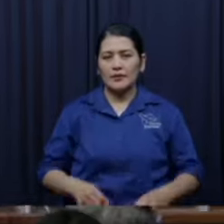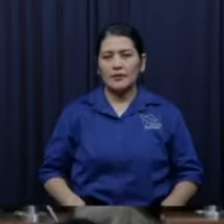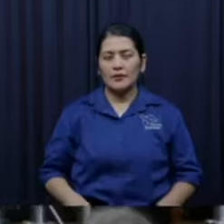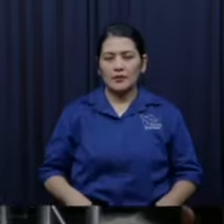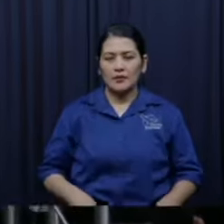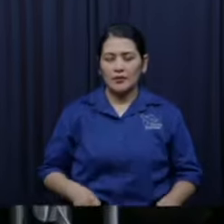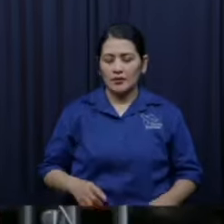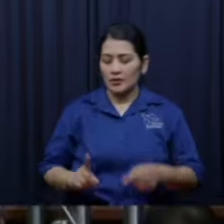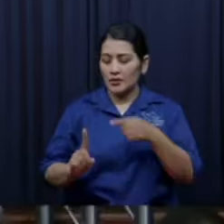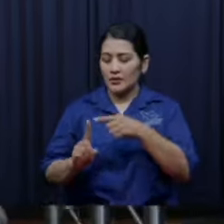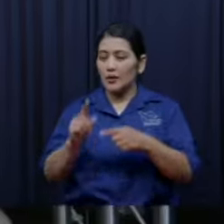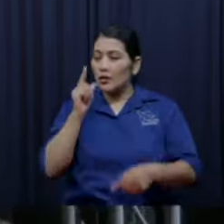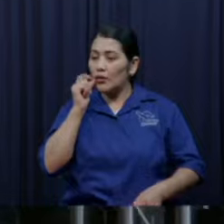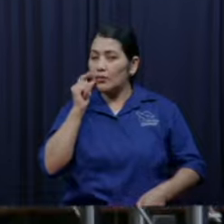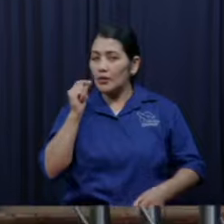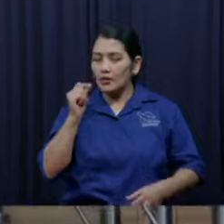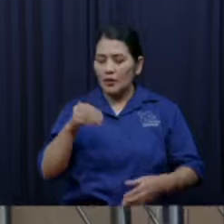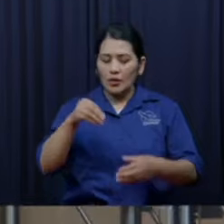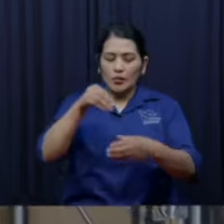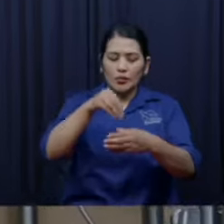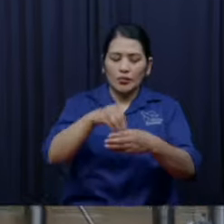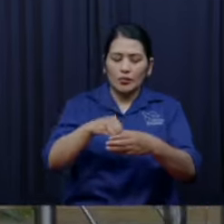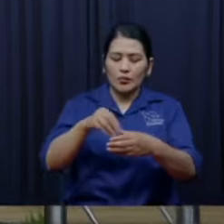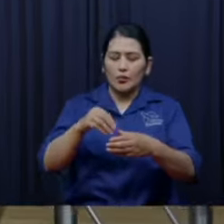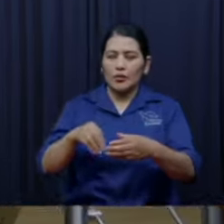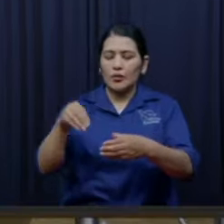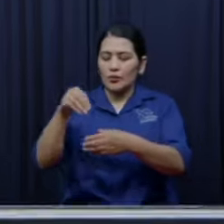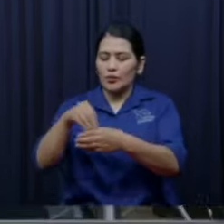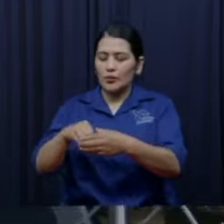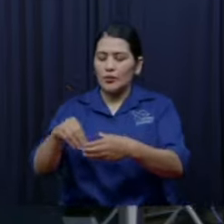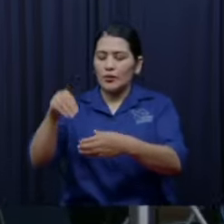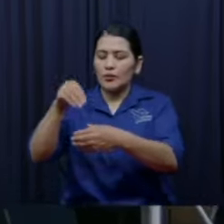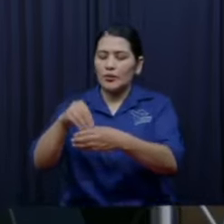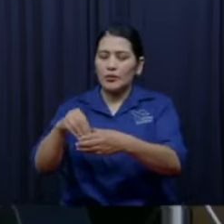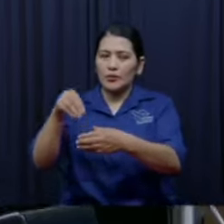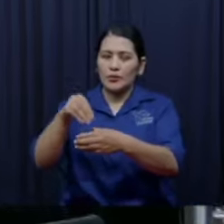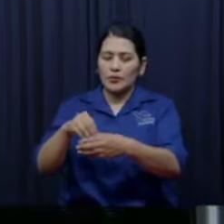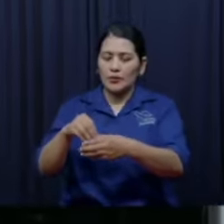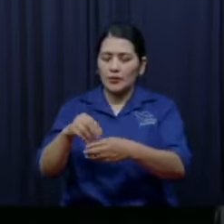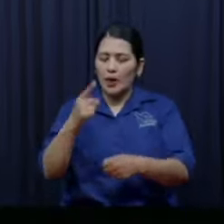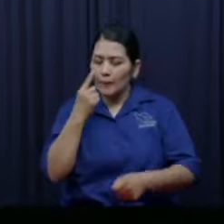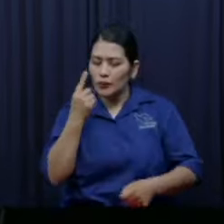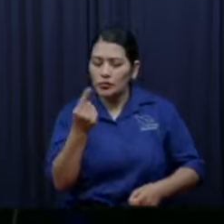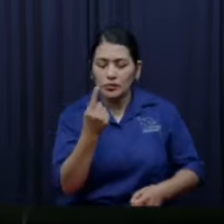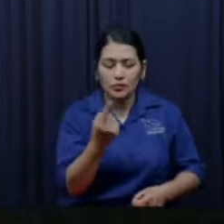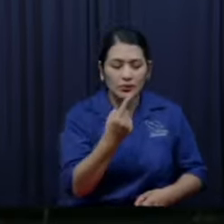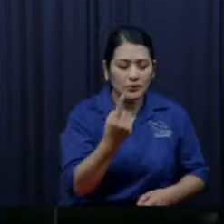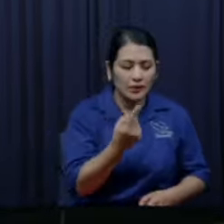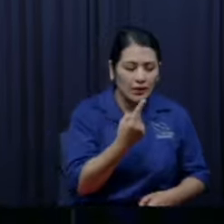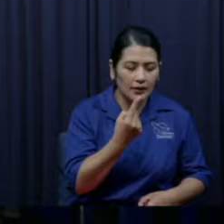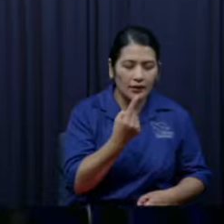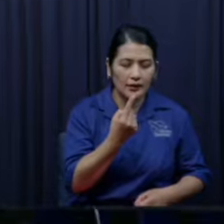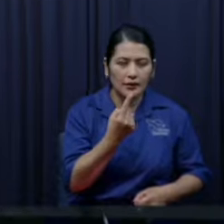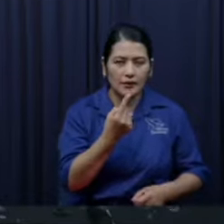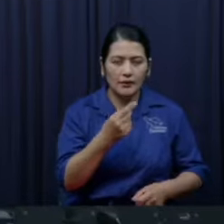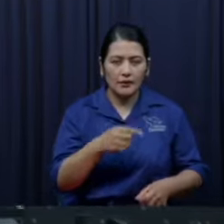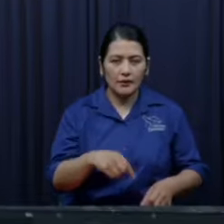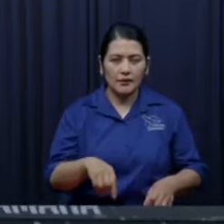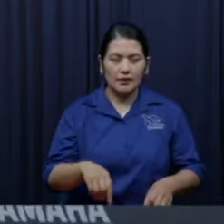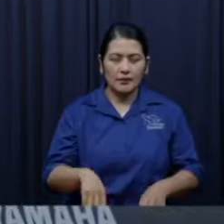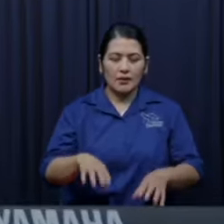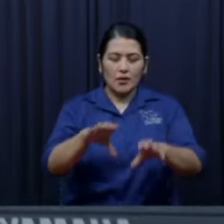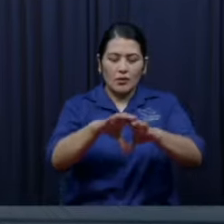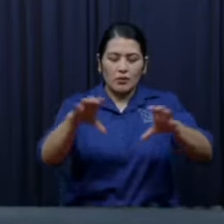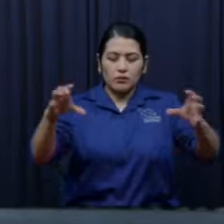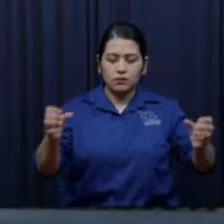barredera bueno que no se le vaya a pasar la mano para ir a buscar en otras pero empezó al cabo del tiempo